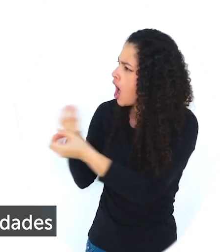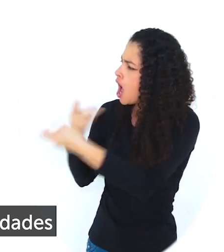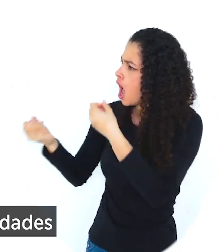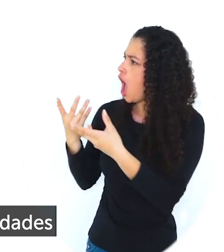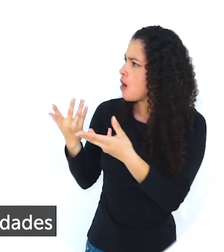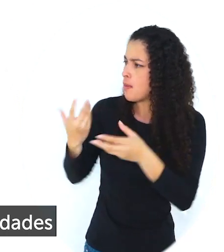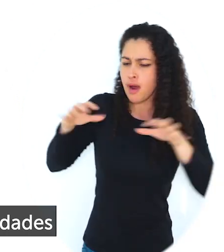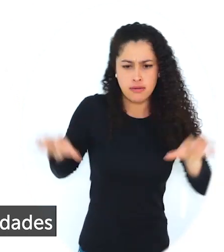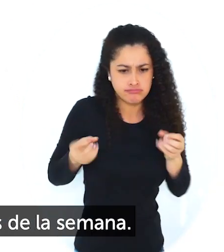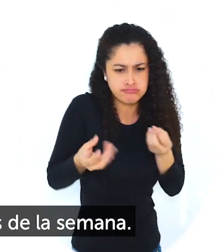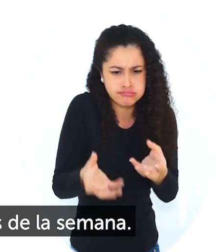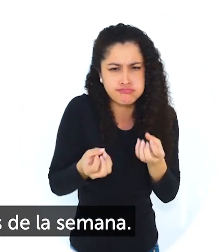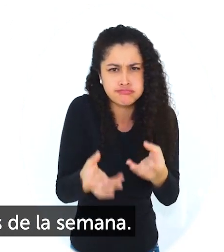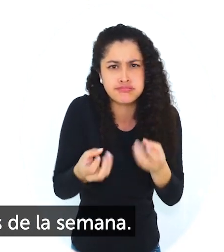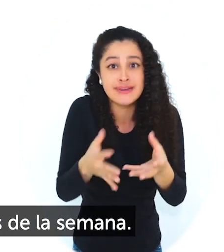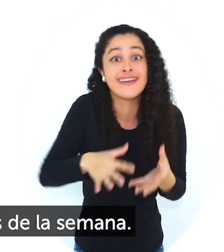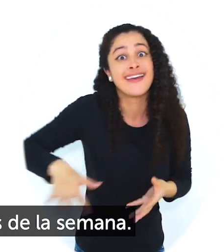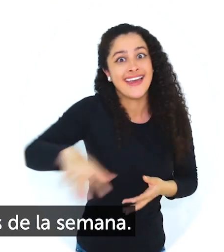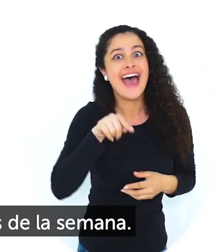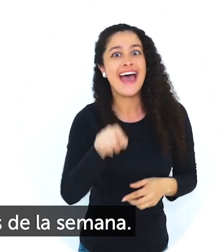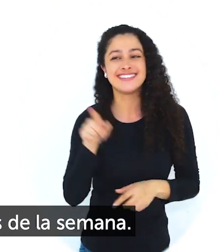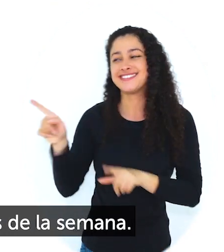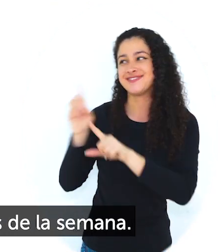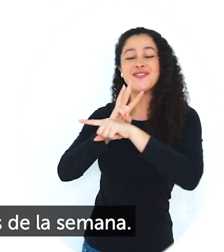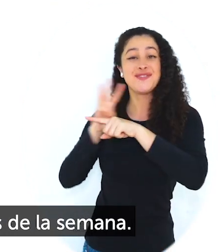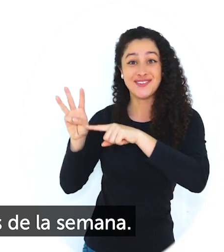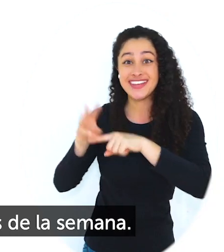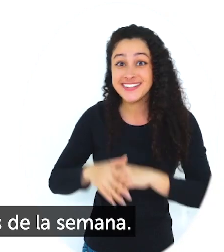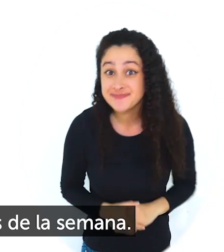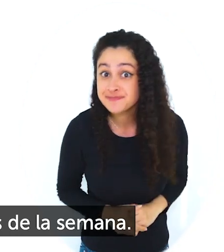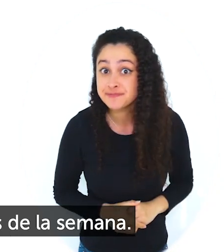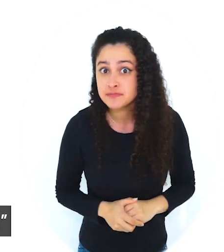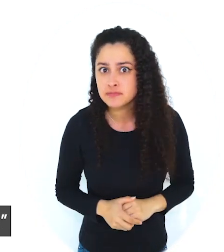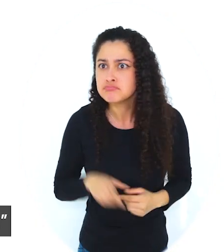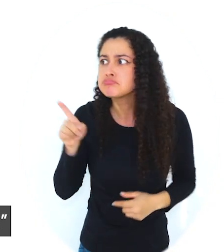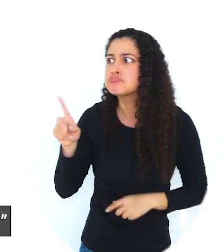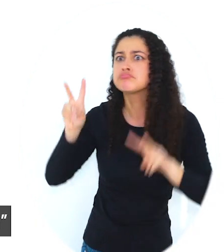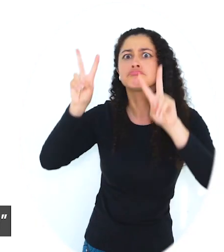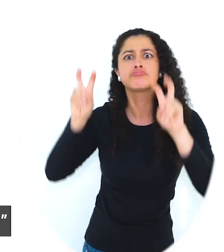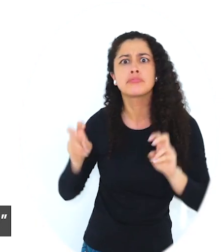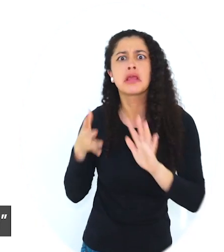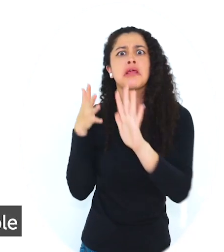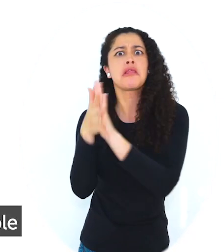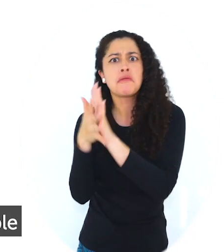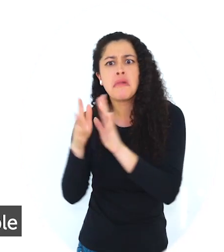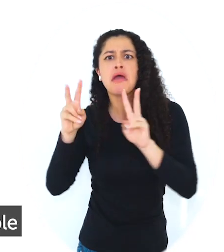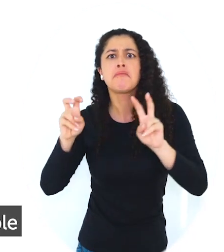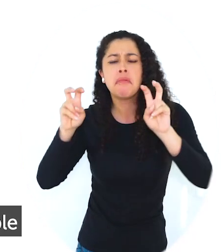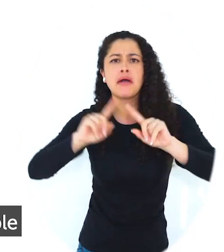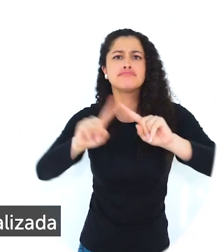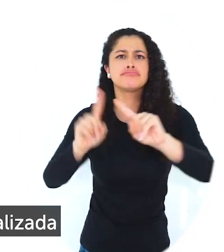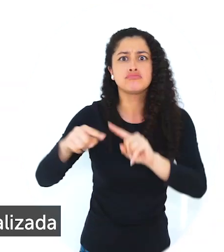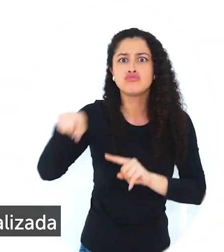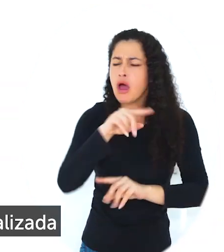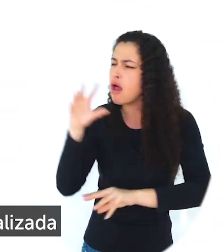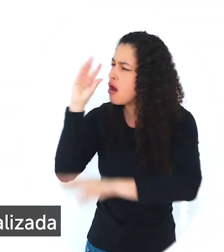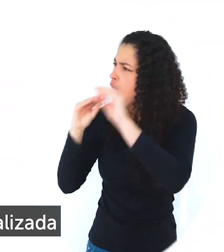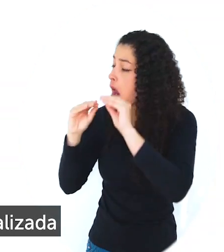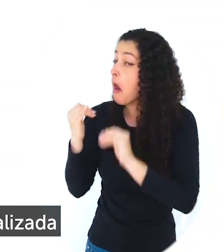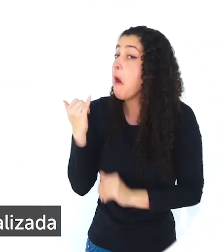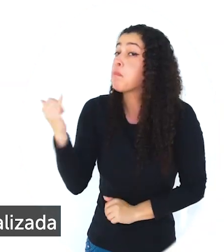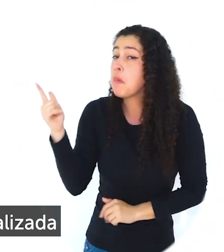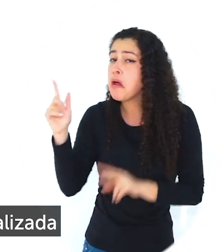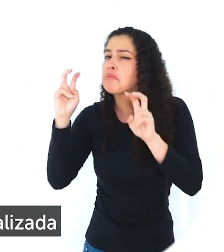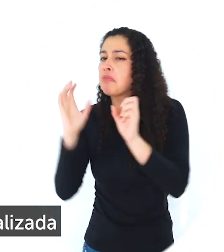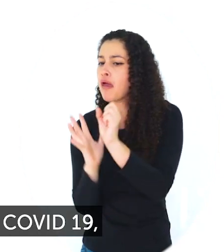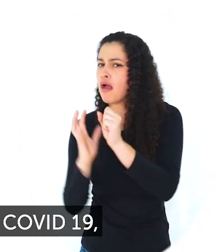programador de actividades y todos los contenidos destacados de la semana. En Aprende en Casa también está disponible información oficial